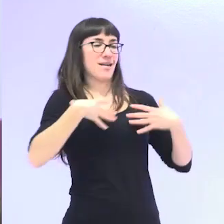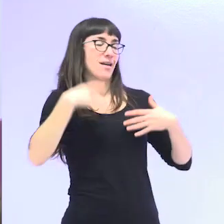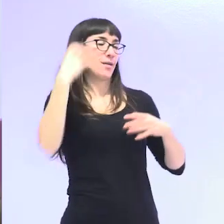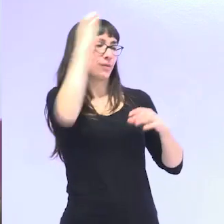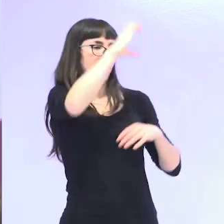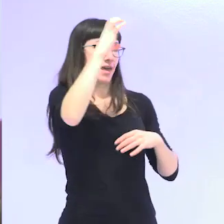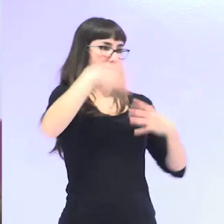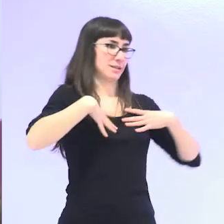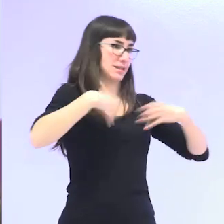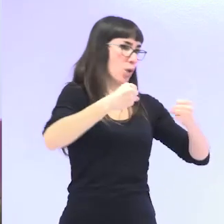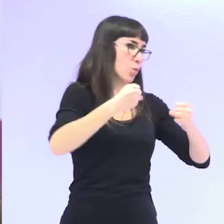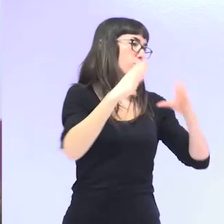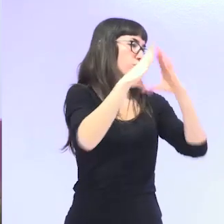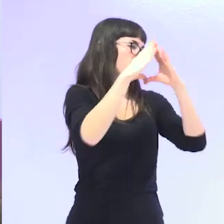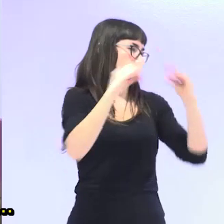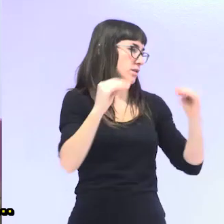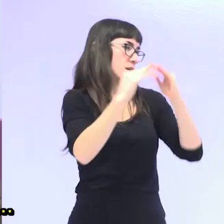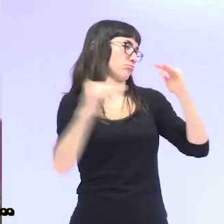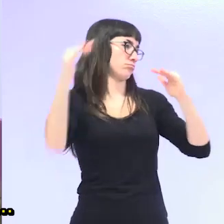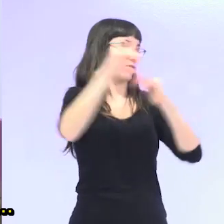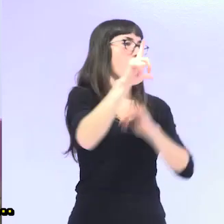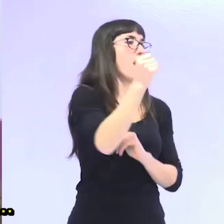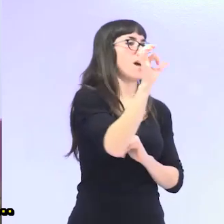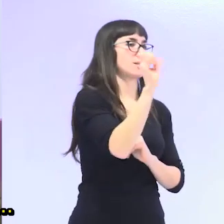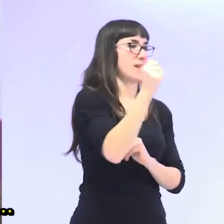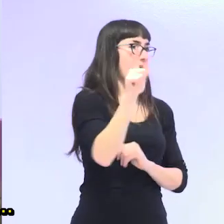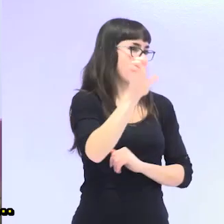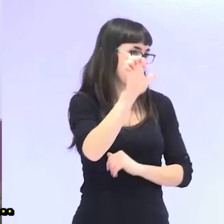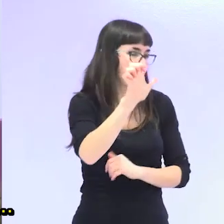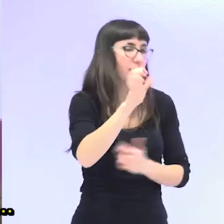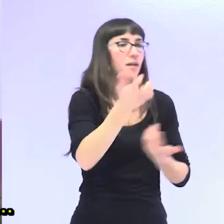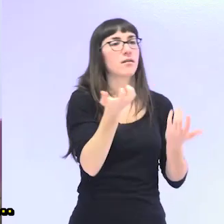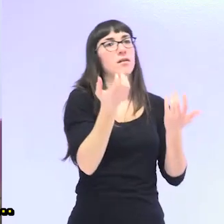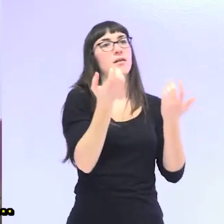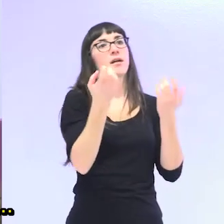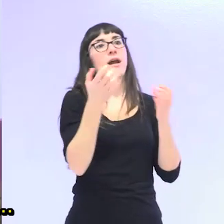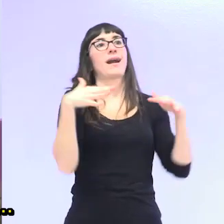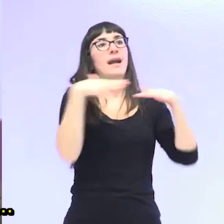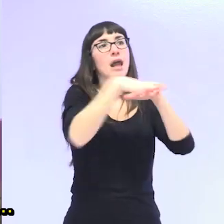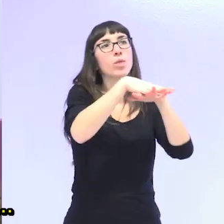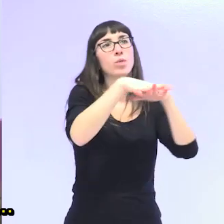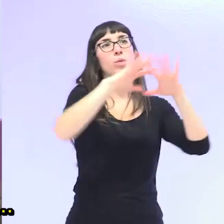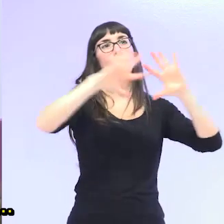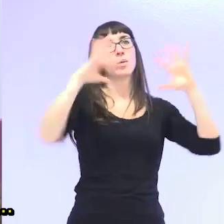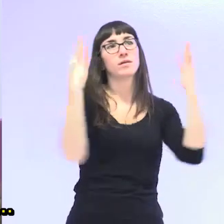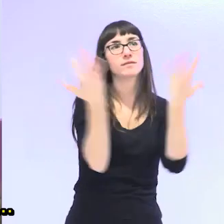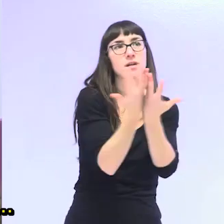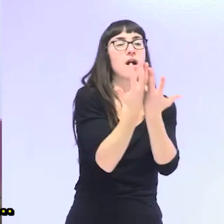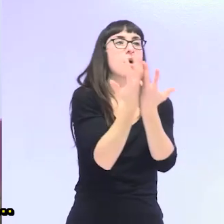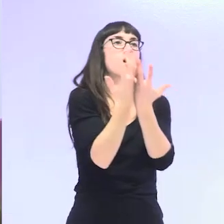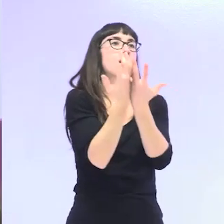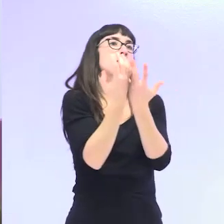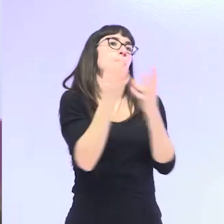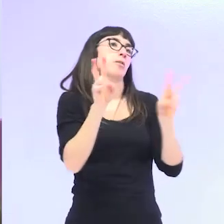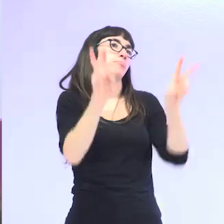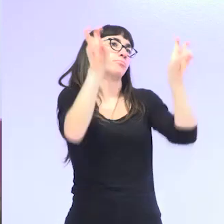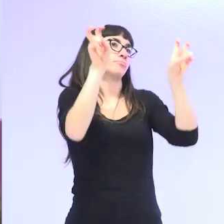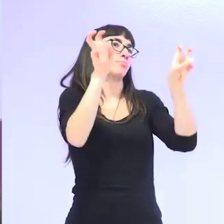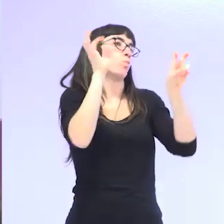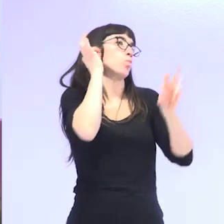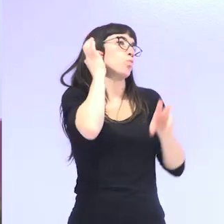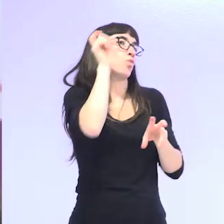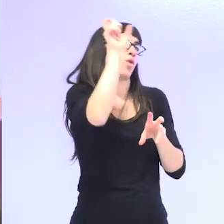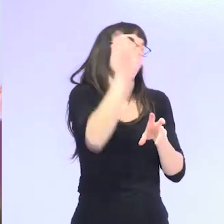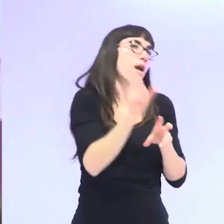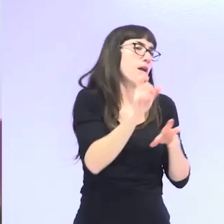Superior de Estudios Universitarios de la SAIE, la Red Internacional de Expertas, hay mujer una experta para cada, bueno te voy a